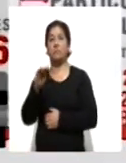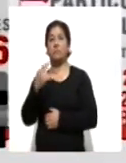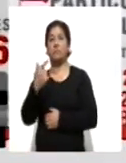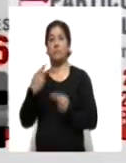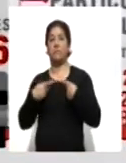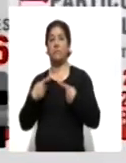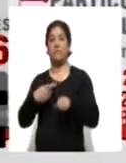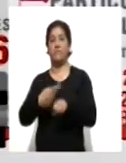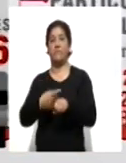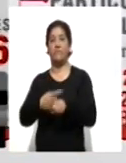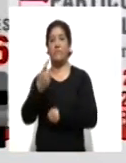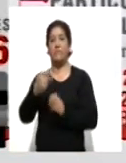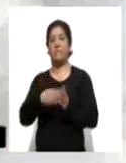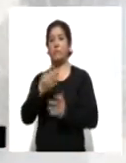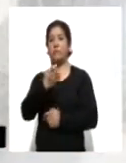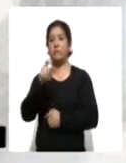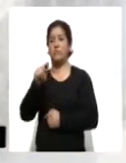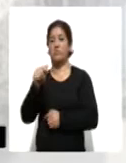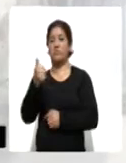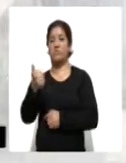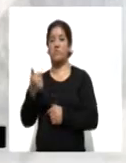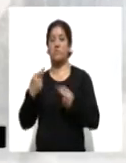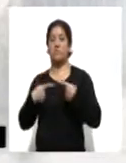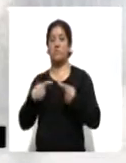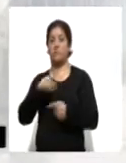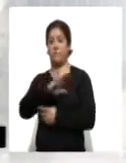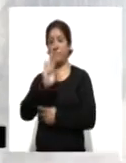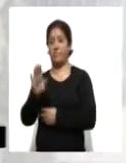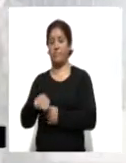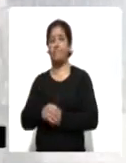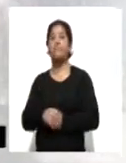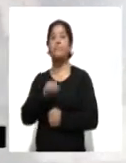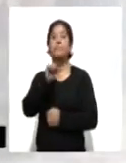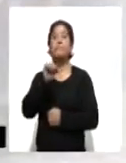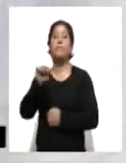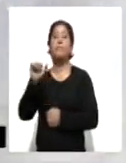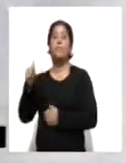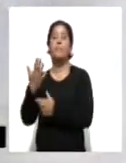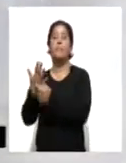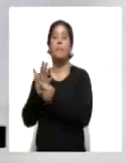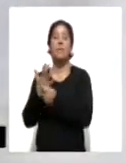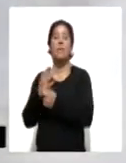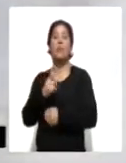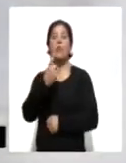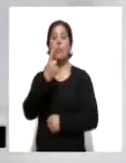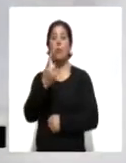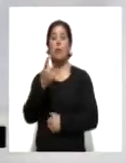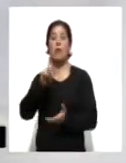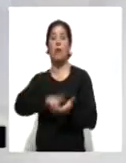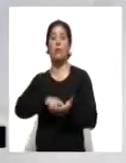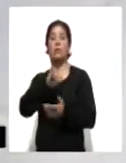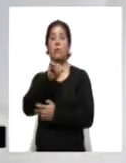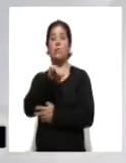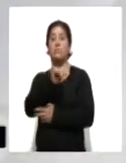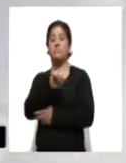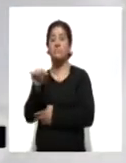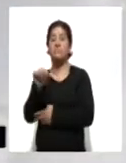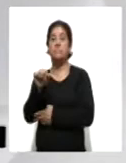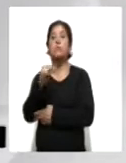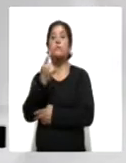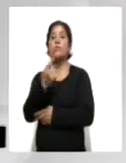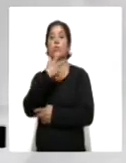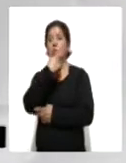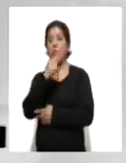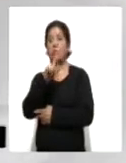.476 fallecimientos. La dependencia informó que de las defunciones, una se registró en el IMSS y corresponde a un